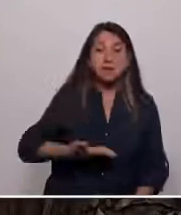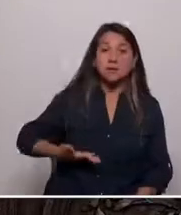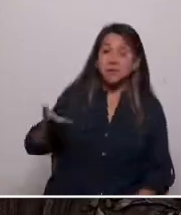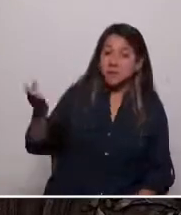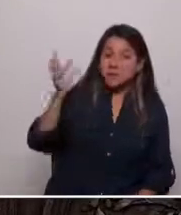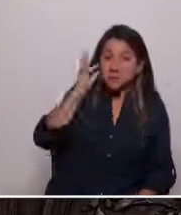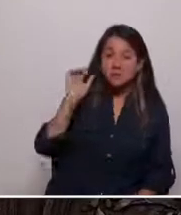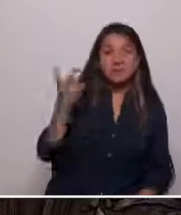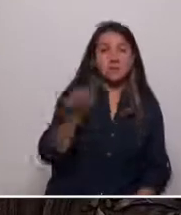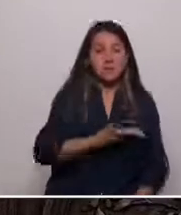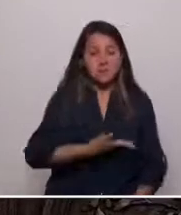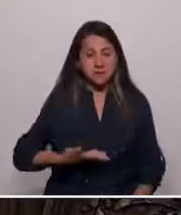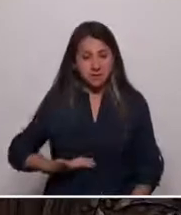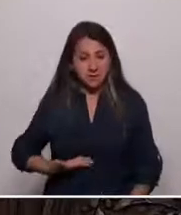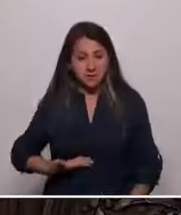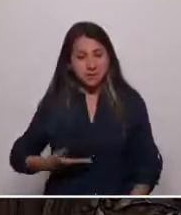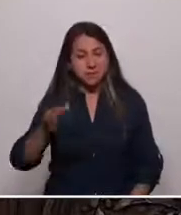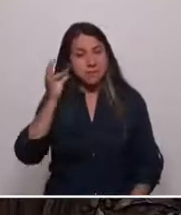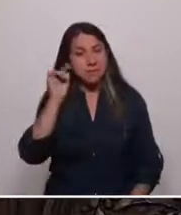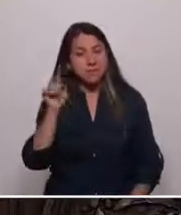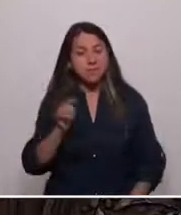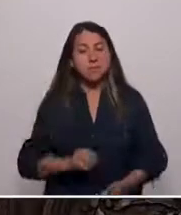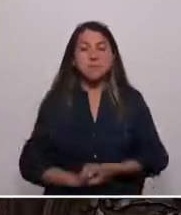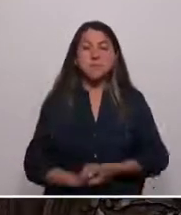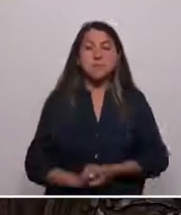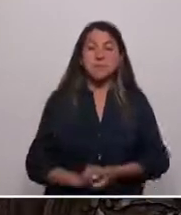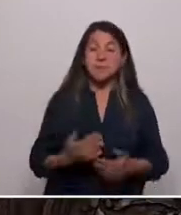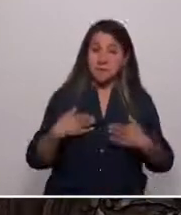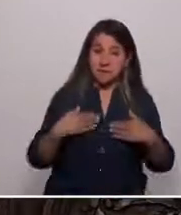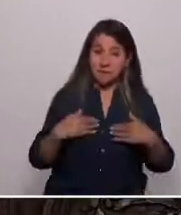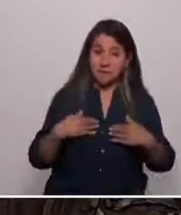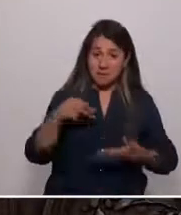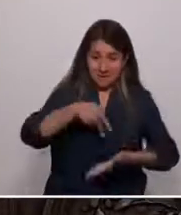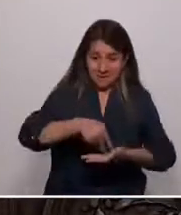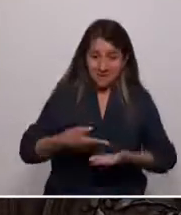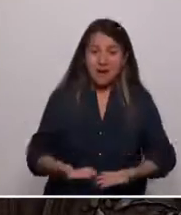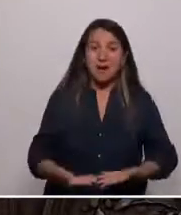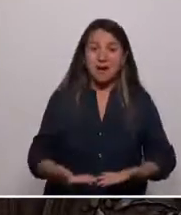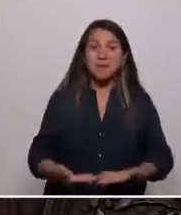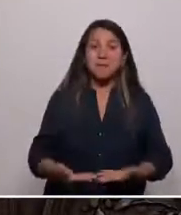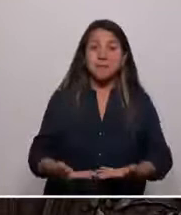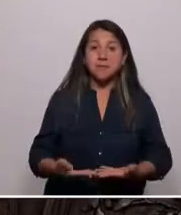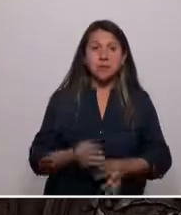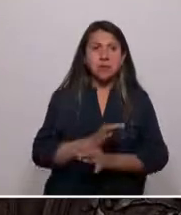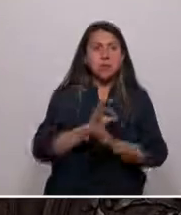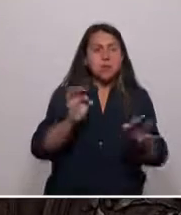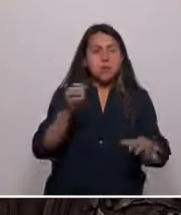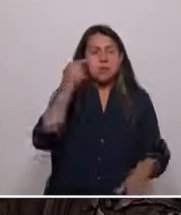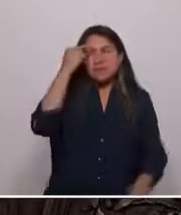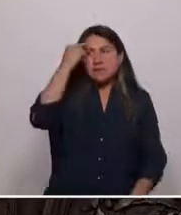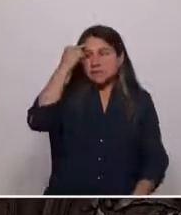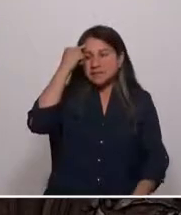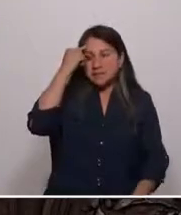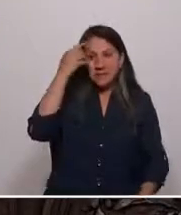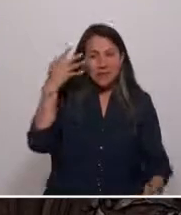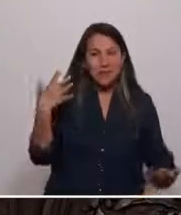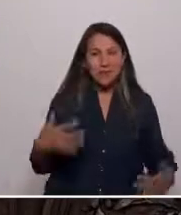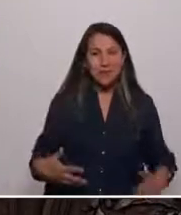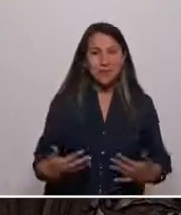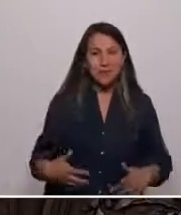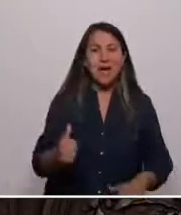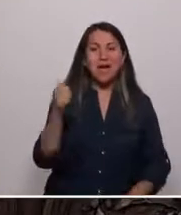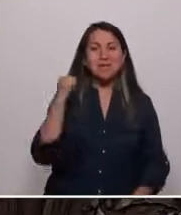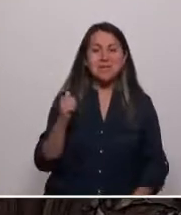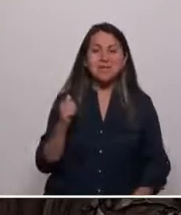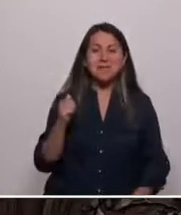Presidenta, vicepresidenta. Para mí estar acá sigue siendo algo impensado. Paré ayer cuando imprimí en mi